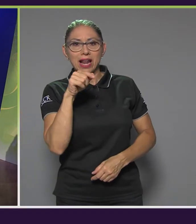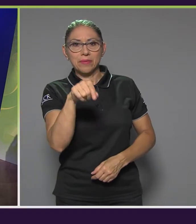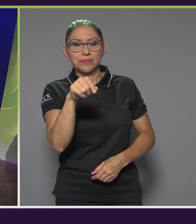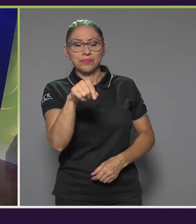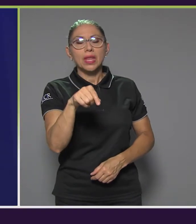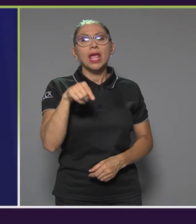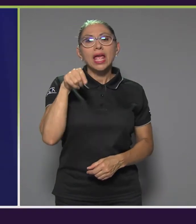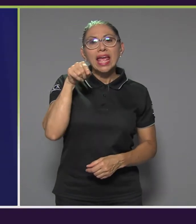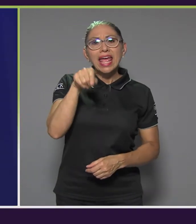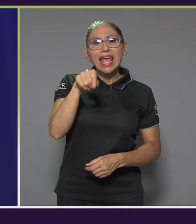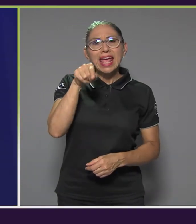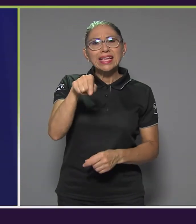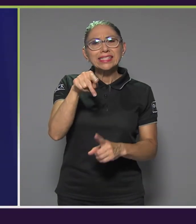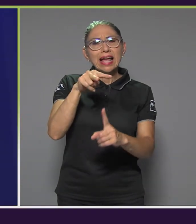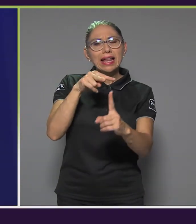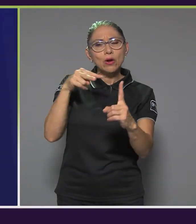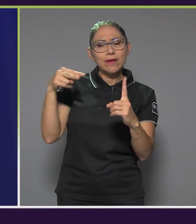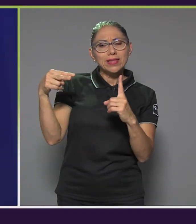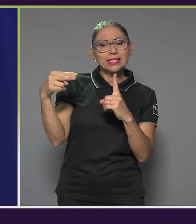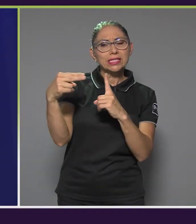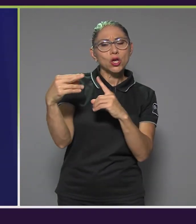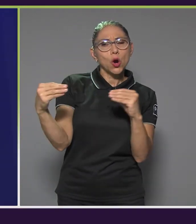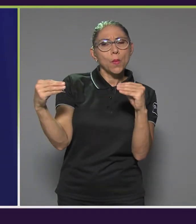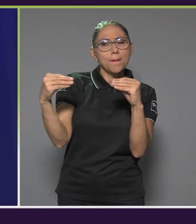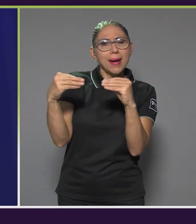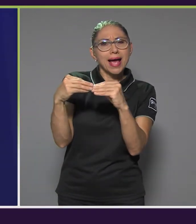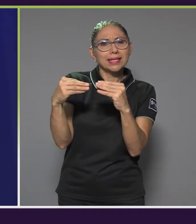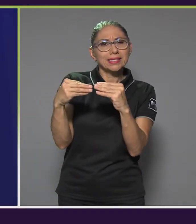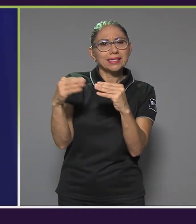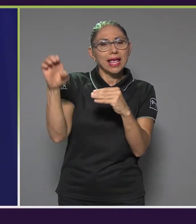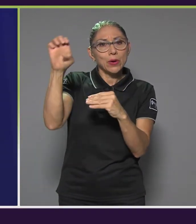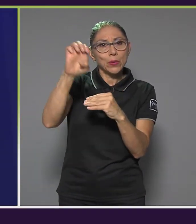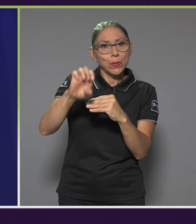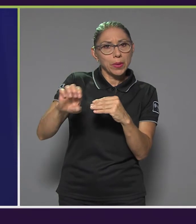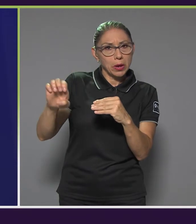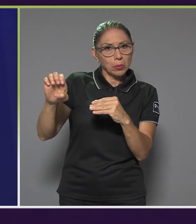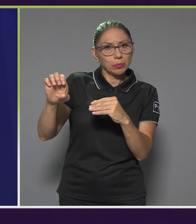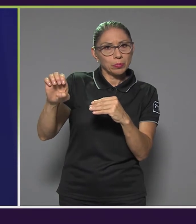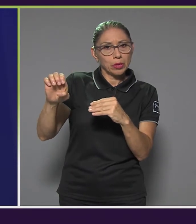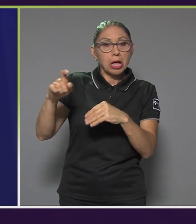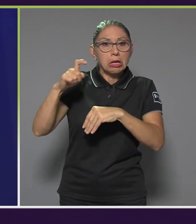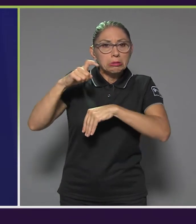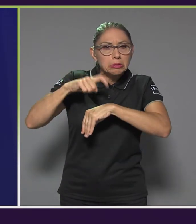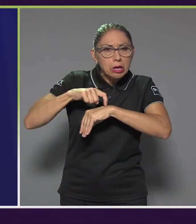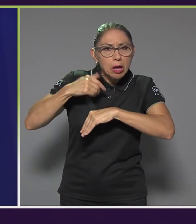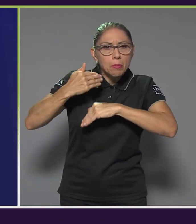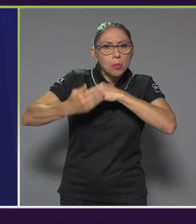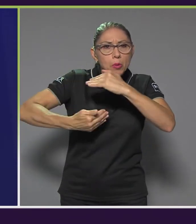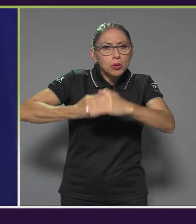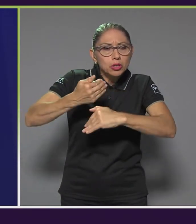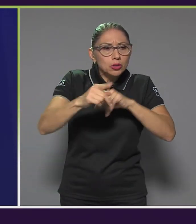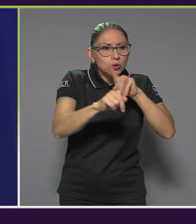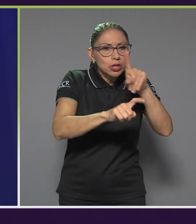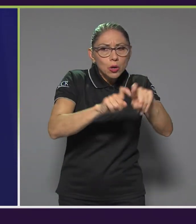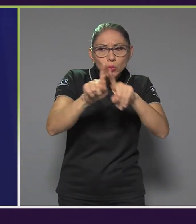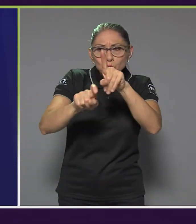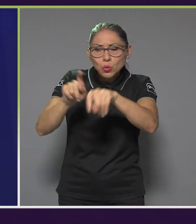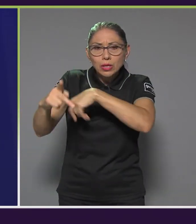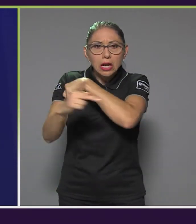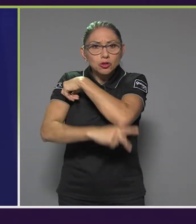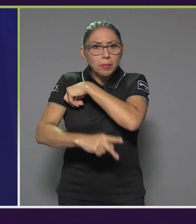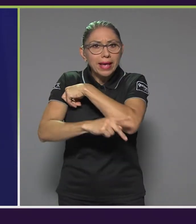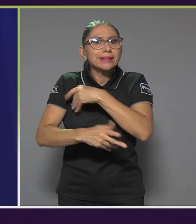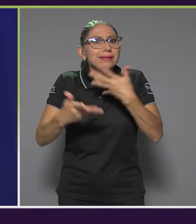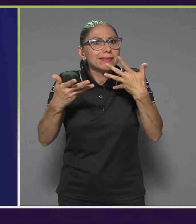más de tipo europeo, por decirlo así. Se fue ampliando durante los procesos de consulta a los países y se entendió